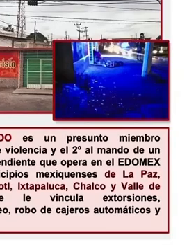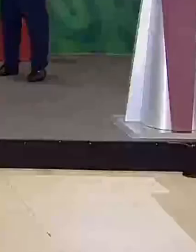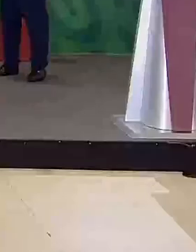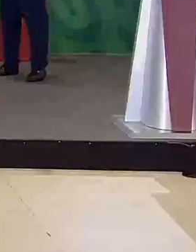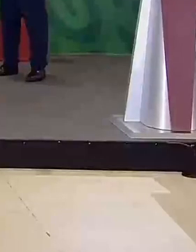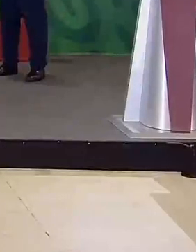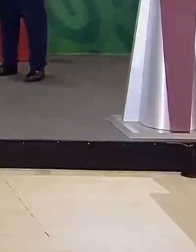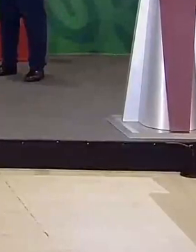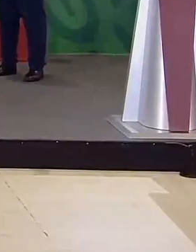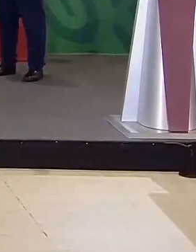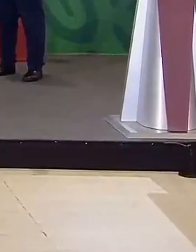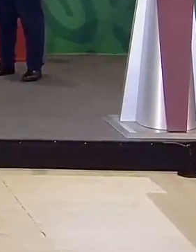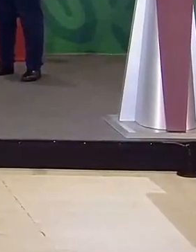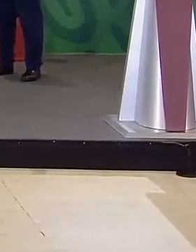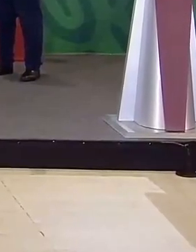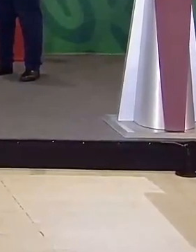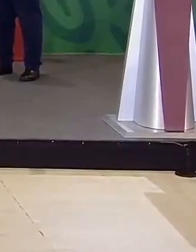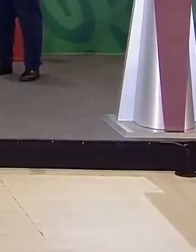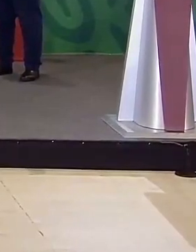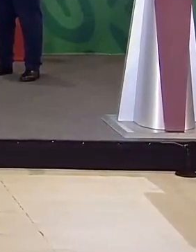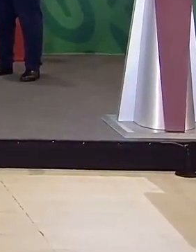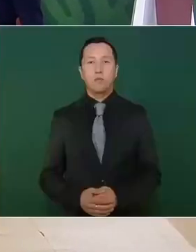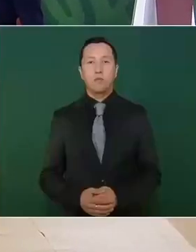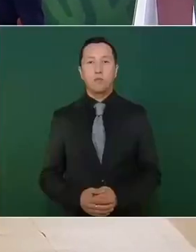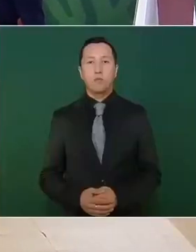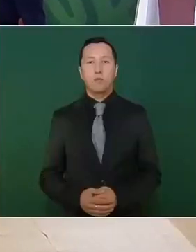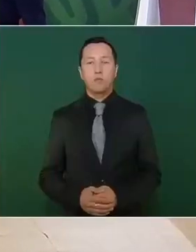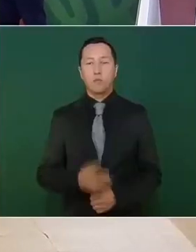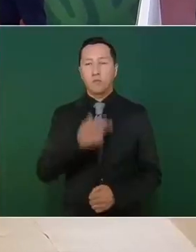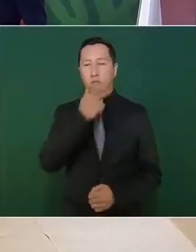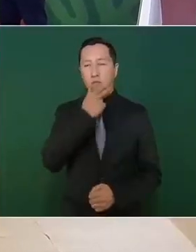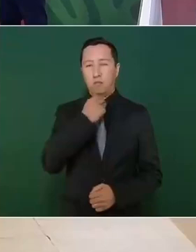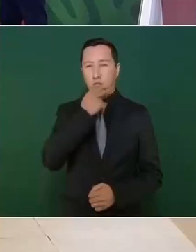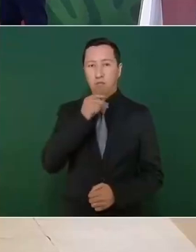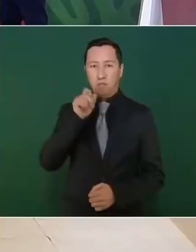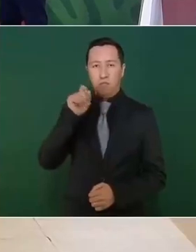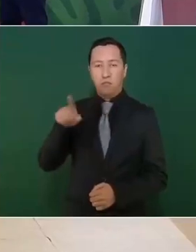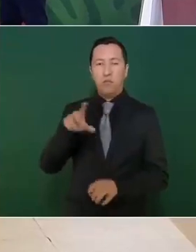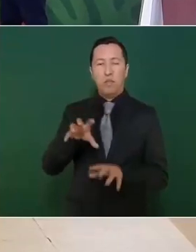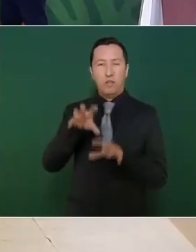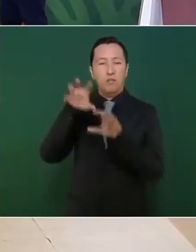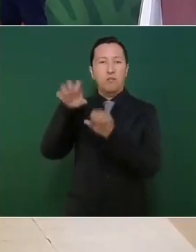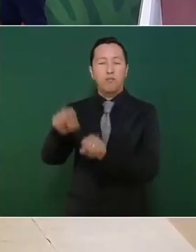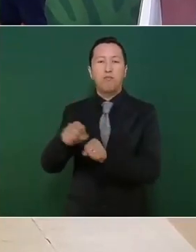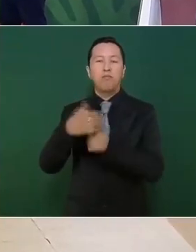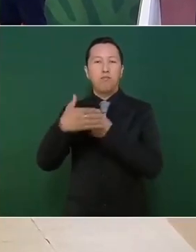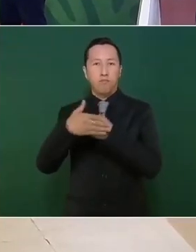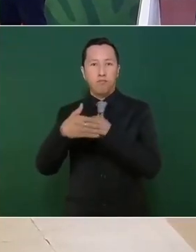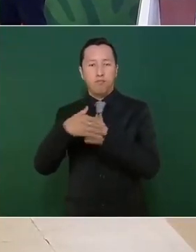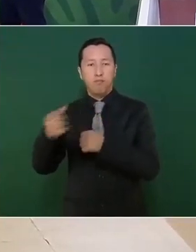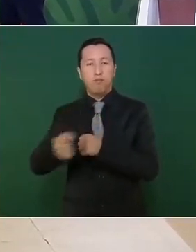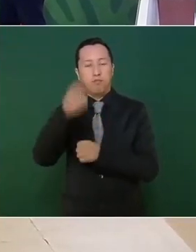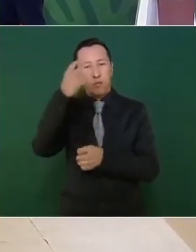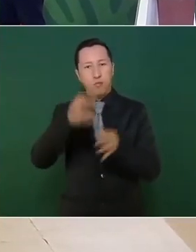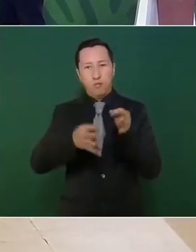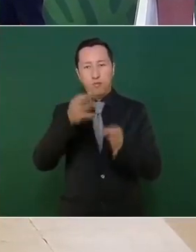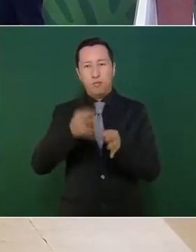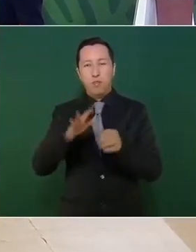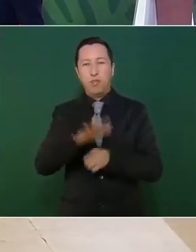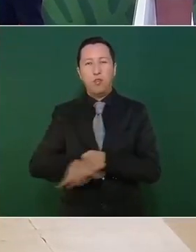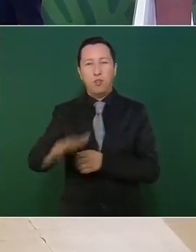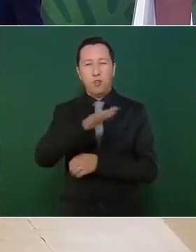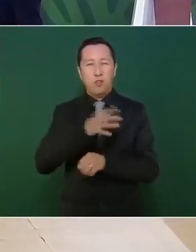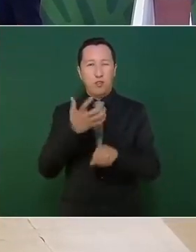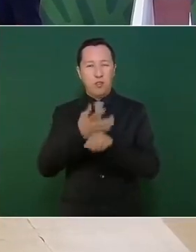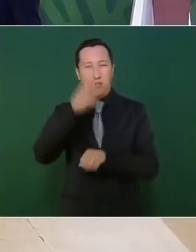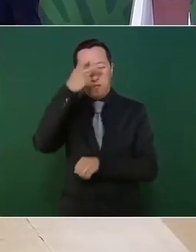pendiente de su vinculación a proceso penal, es parte de un grupo delictivo que opera en esa zona del Estado